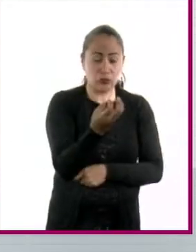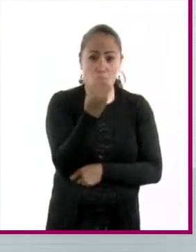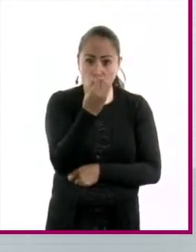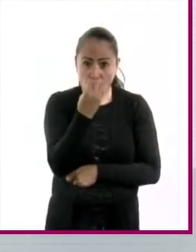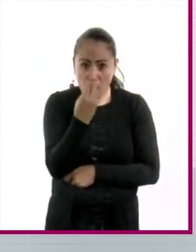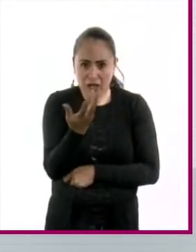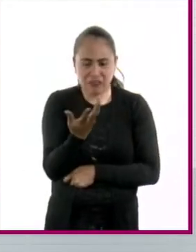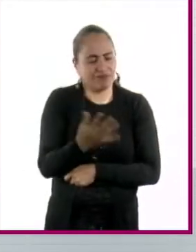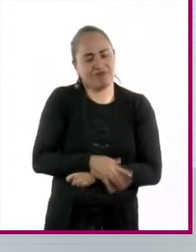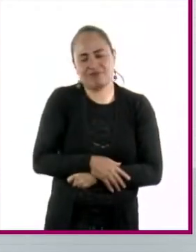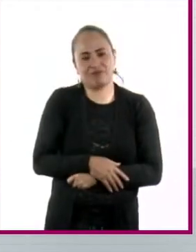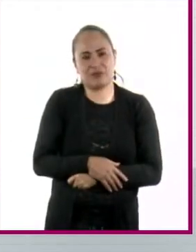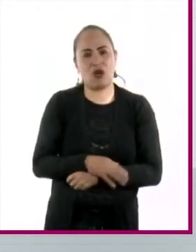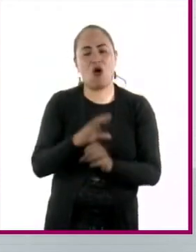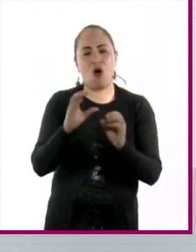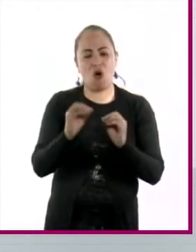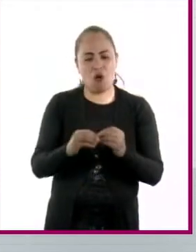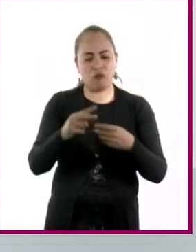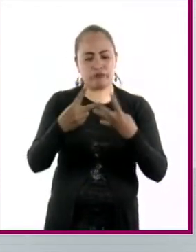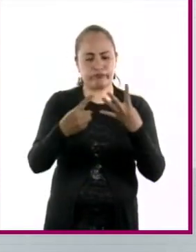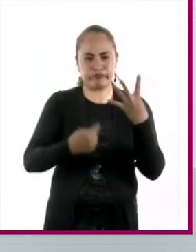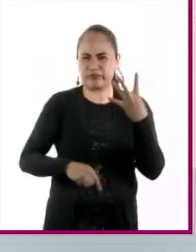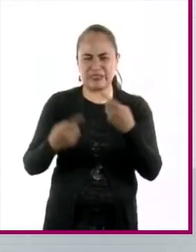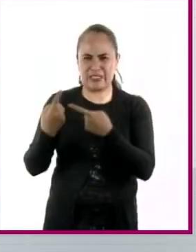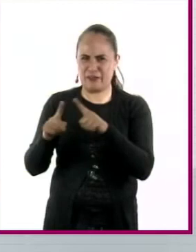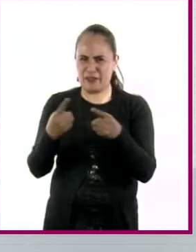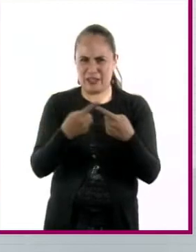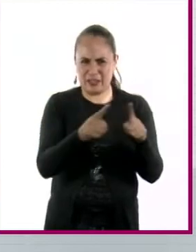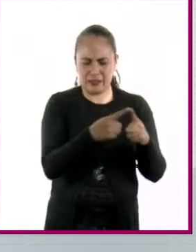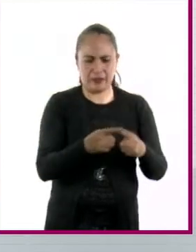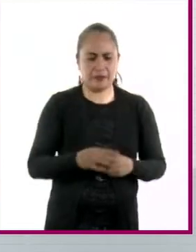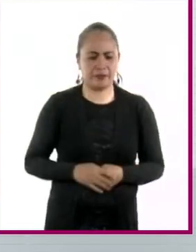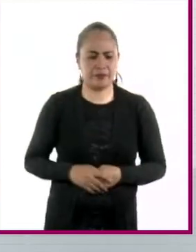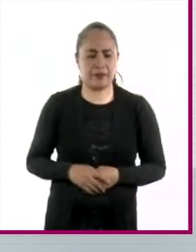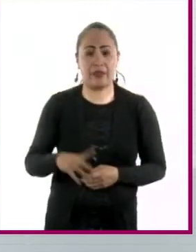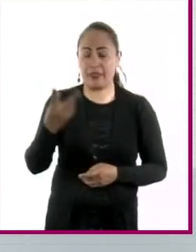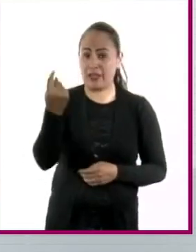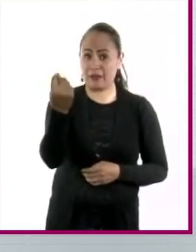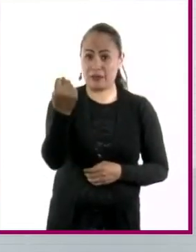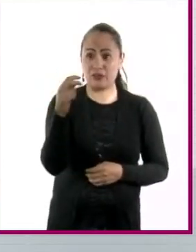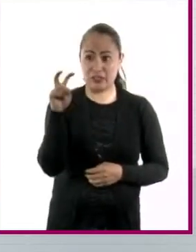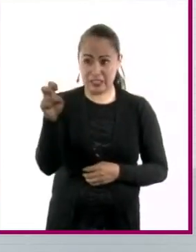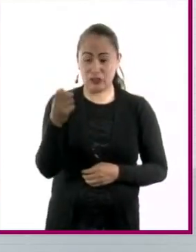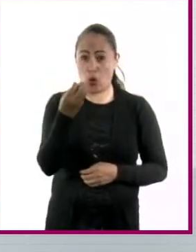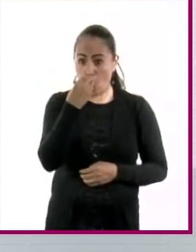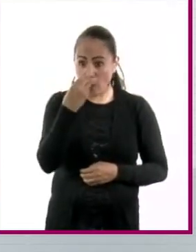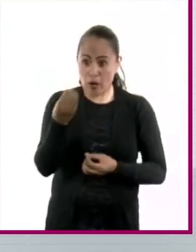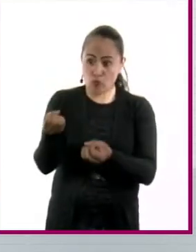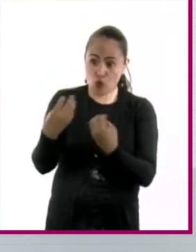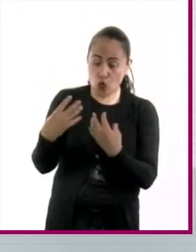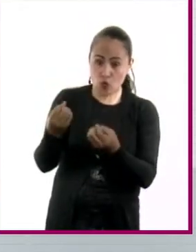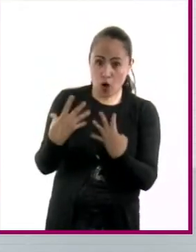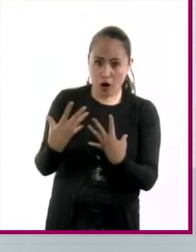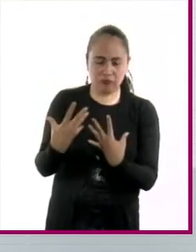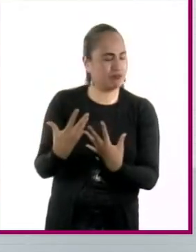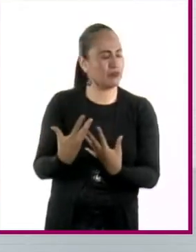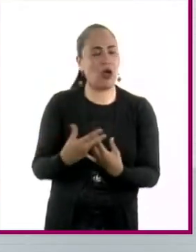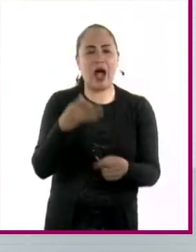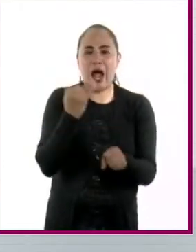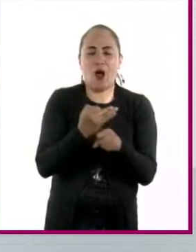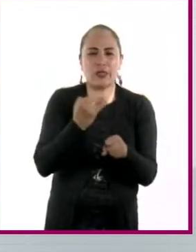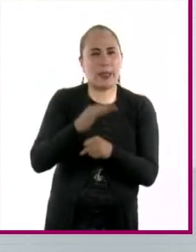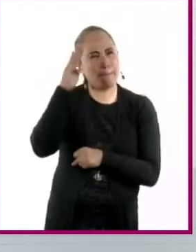nos da de comer el videojuego. Tampoco nos da de comer la televisión. Entonces pensemos qué es lo